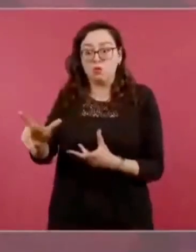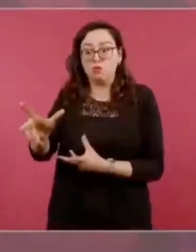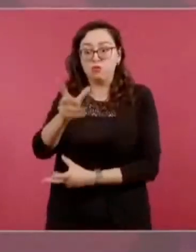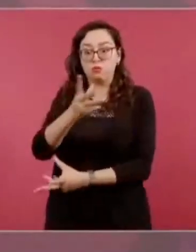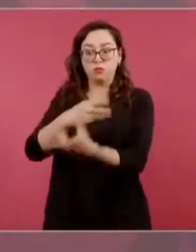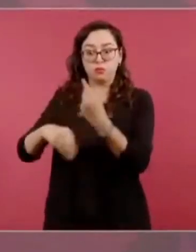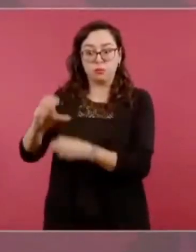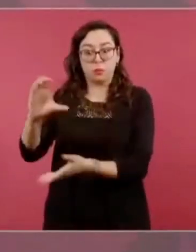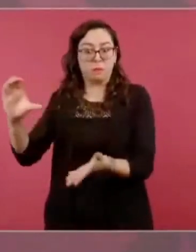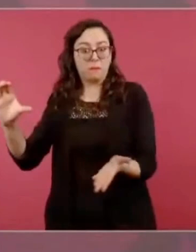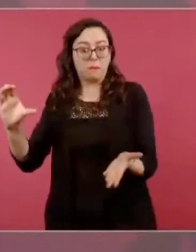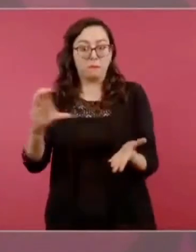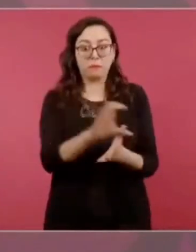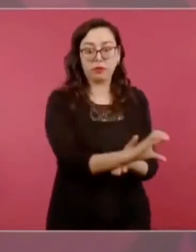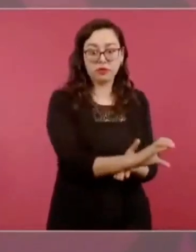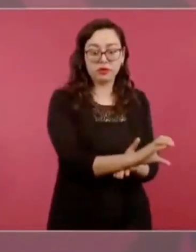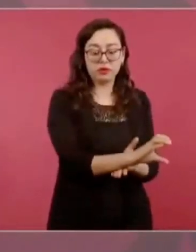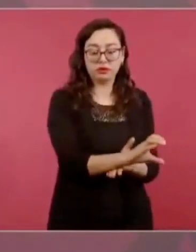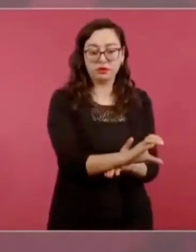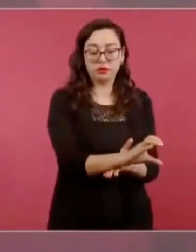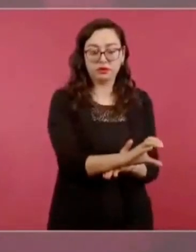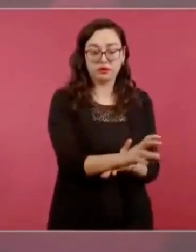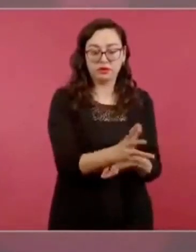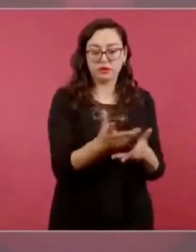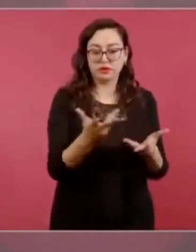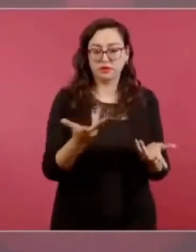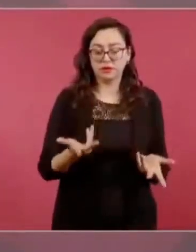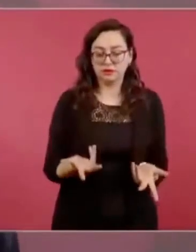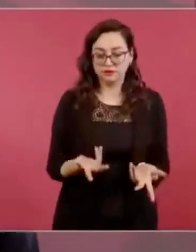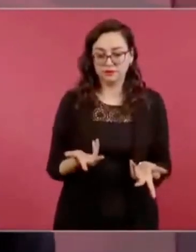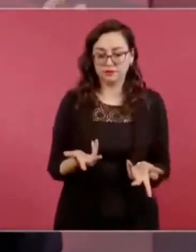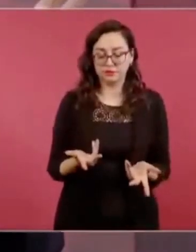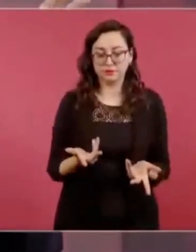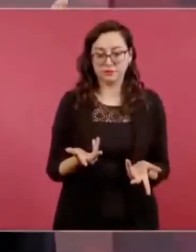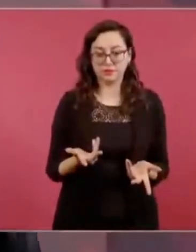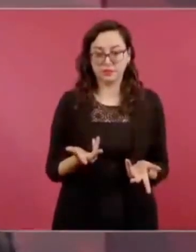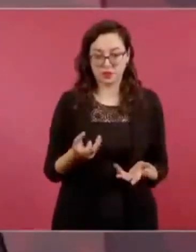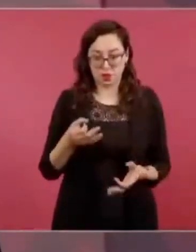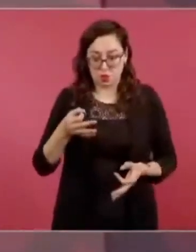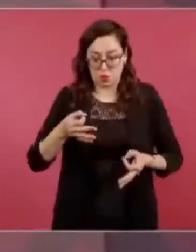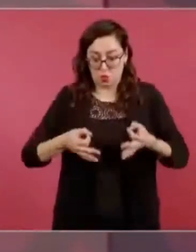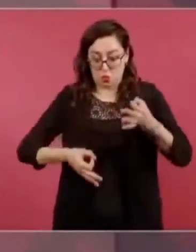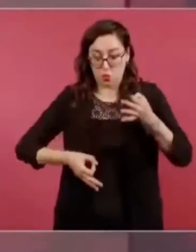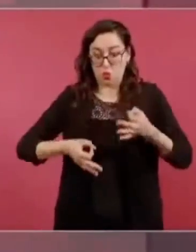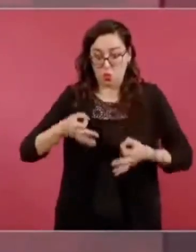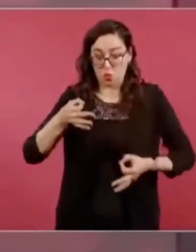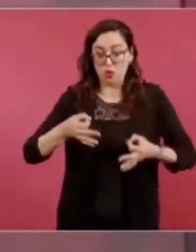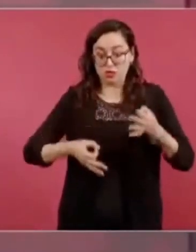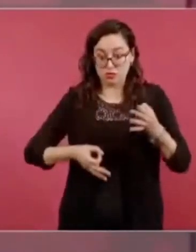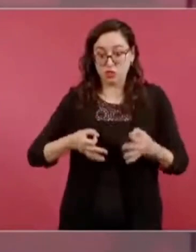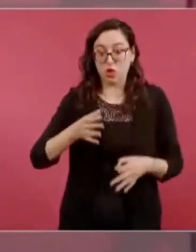había un juicio como estos